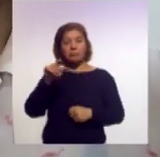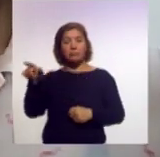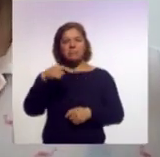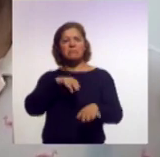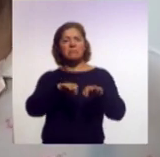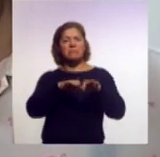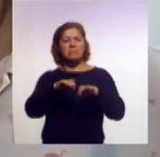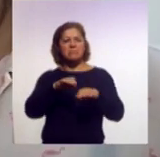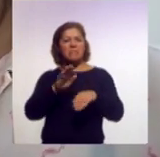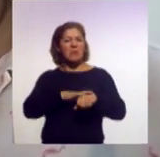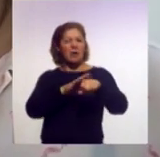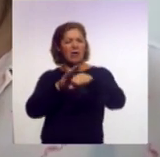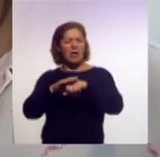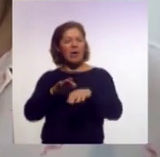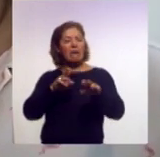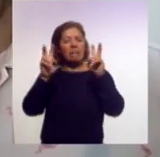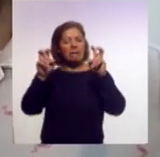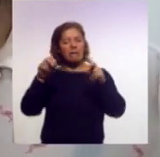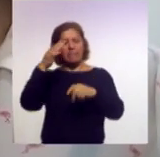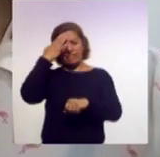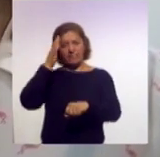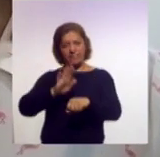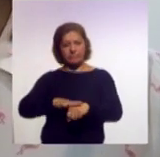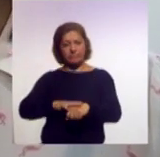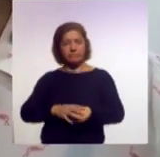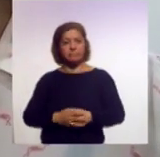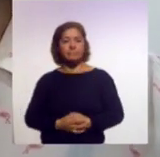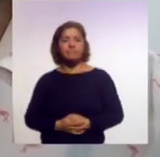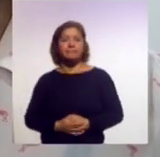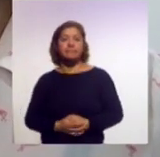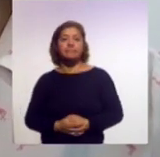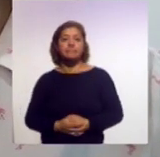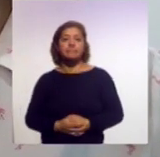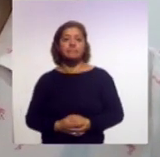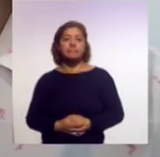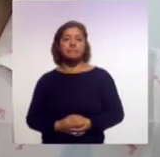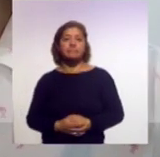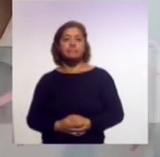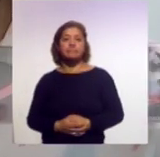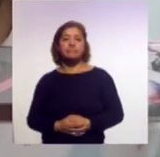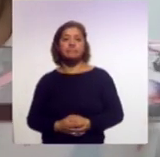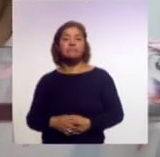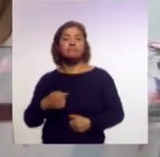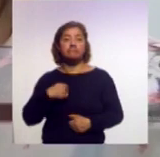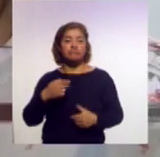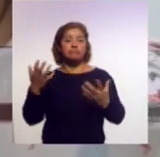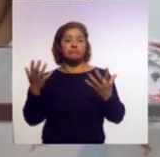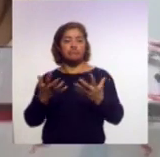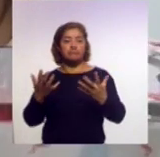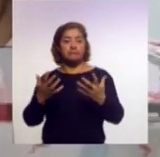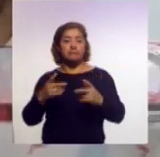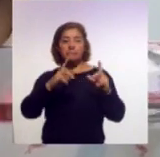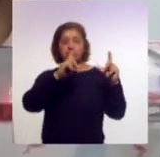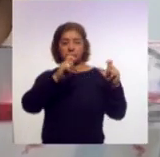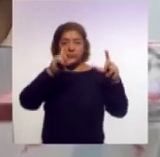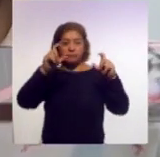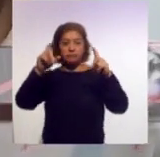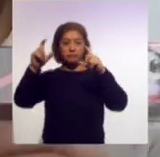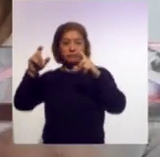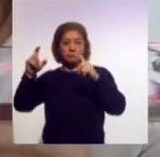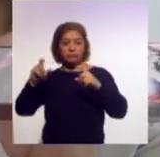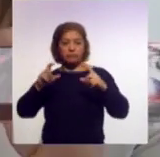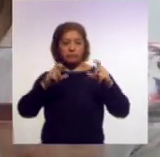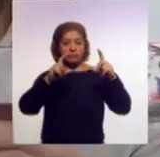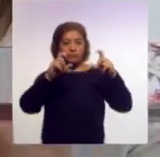tema de la memoria entonces lo que hago es tomar algunas fotografías viejas de mi familia